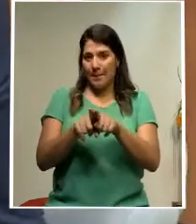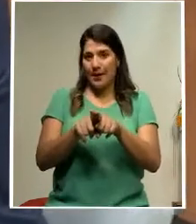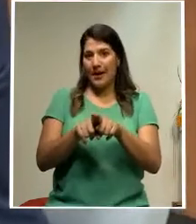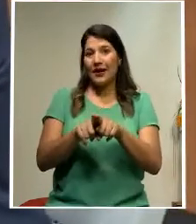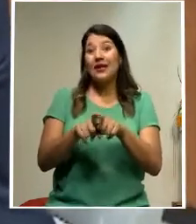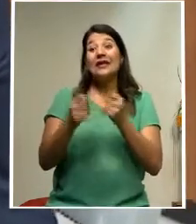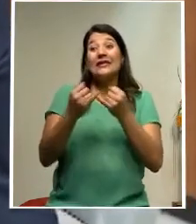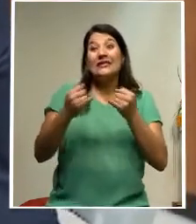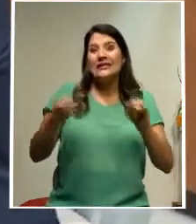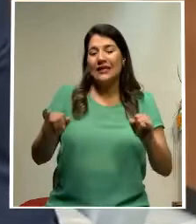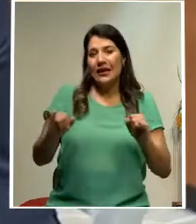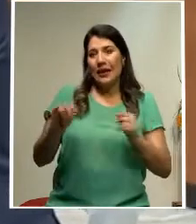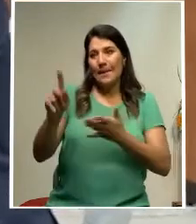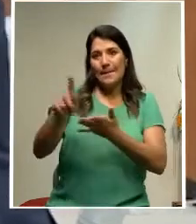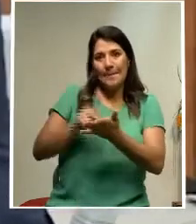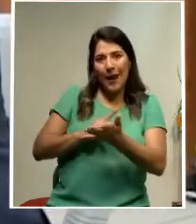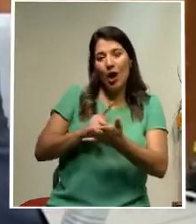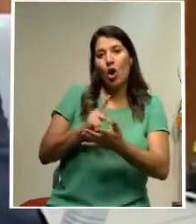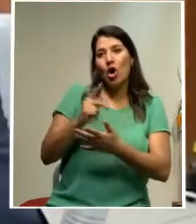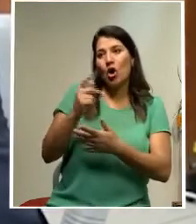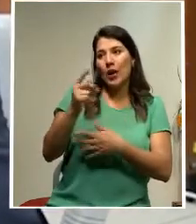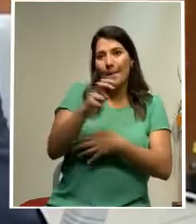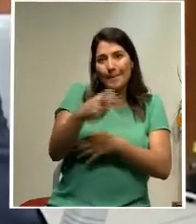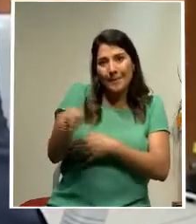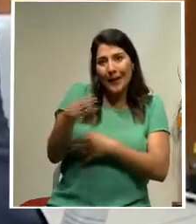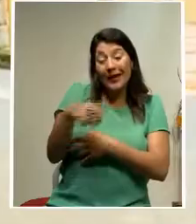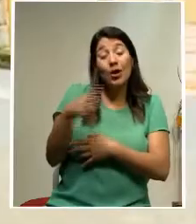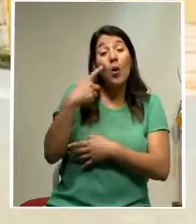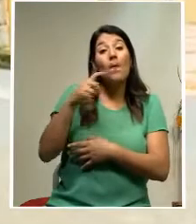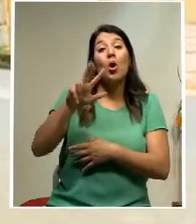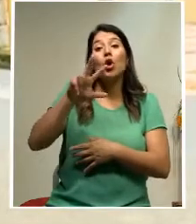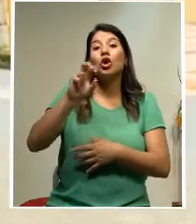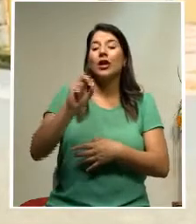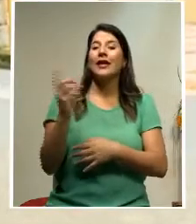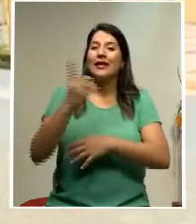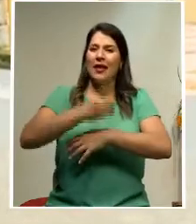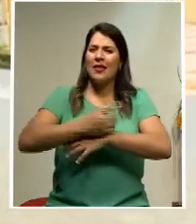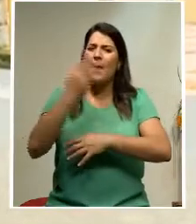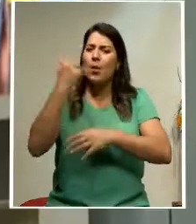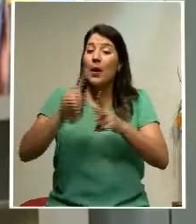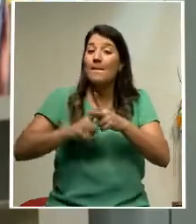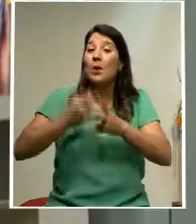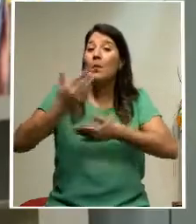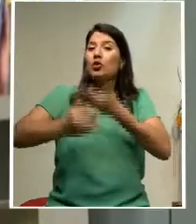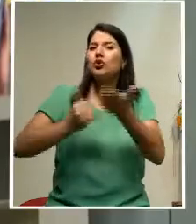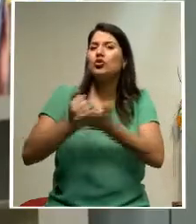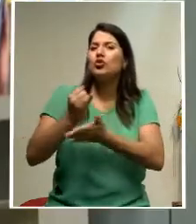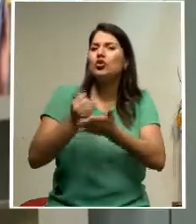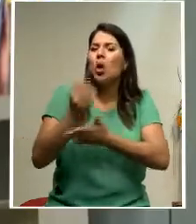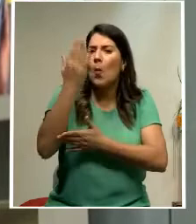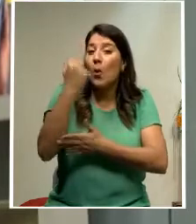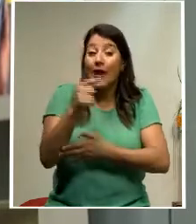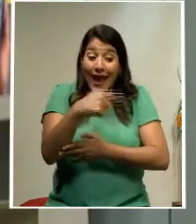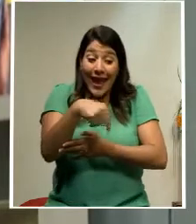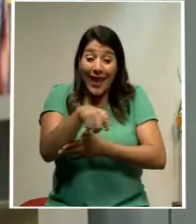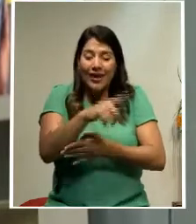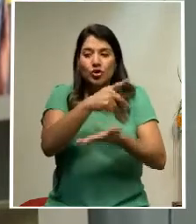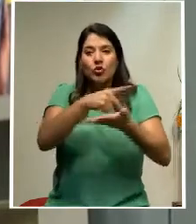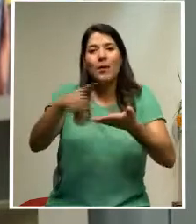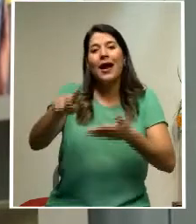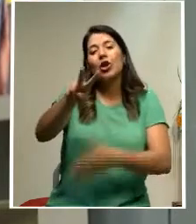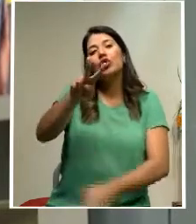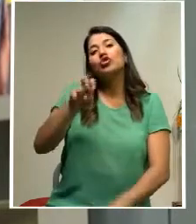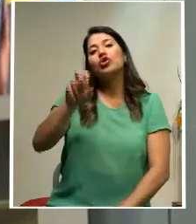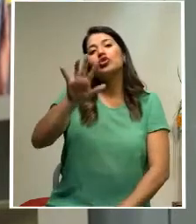días. Debido al procedimiento administrativo que se dirigió contra ellos por el pago de un poco más de 253 millones de